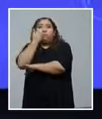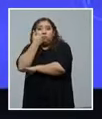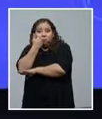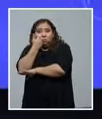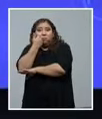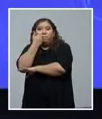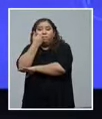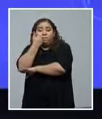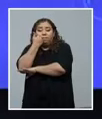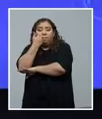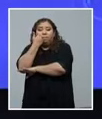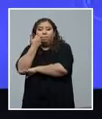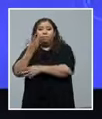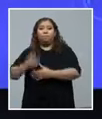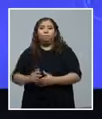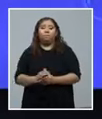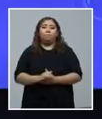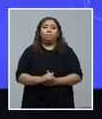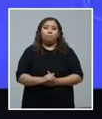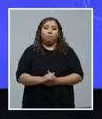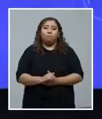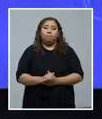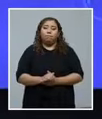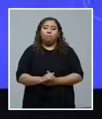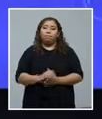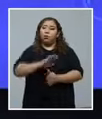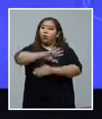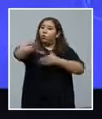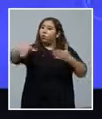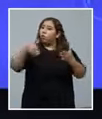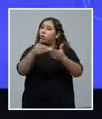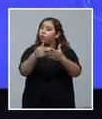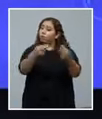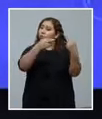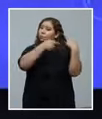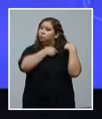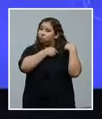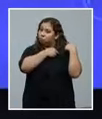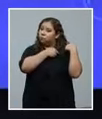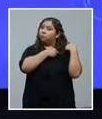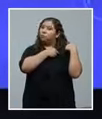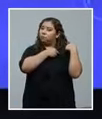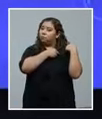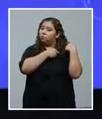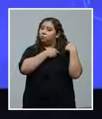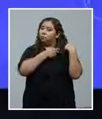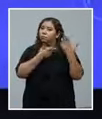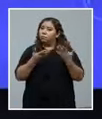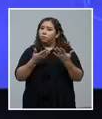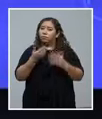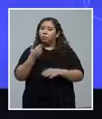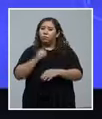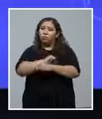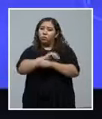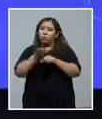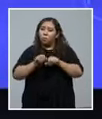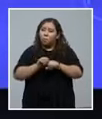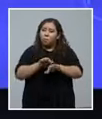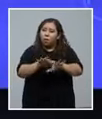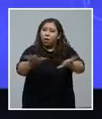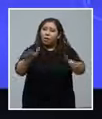-19. Es una responsabilidad de todos contribuir para frenar esta enfermedad.